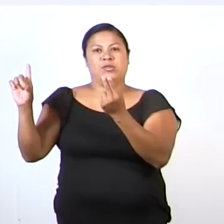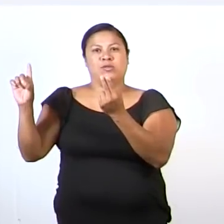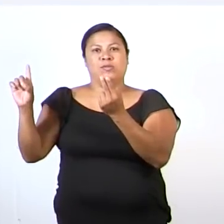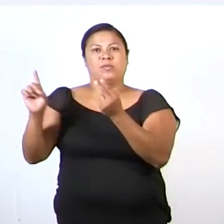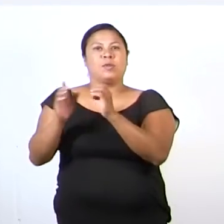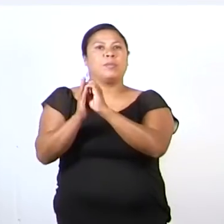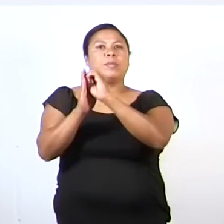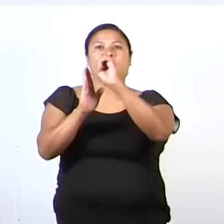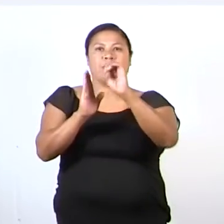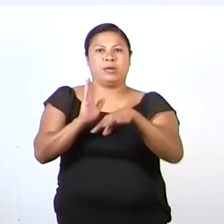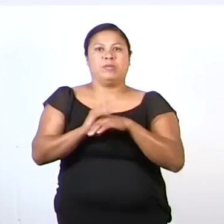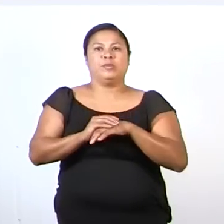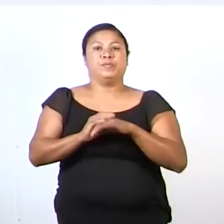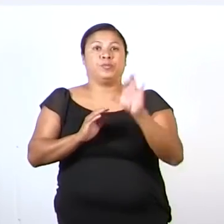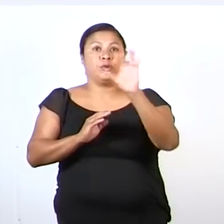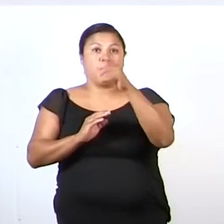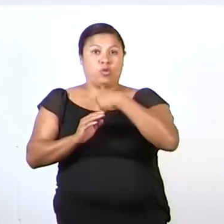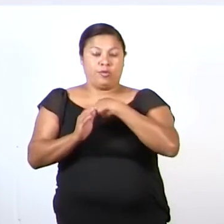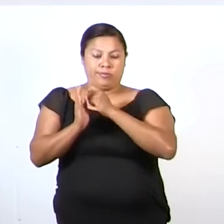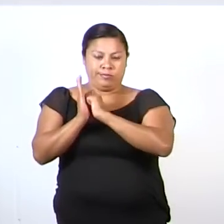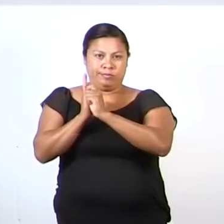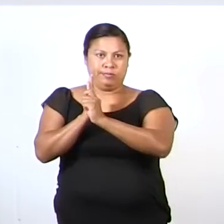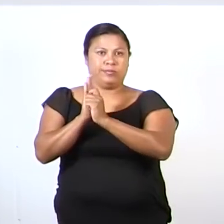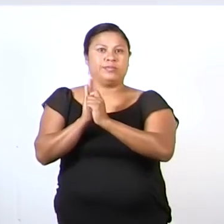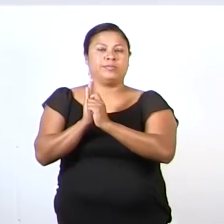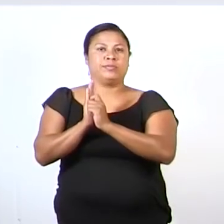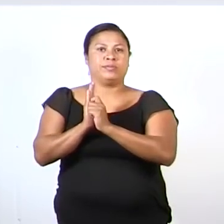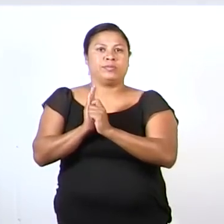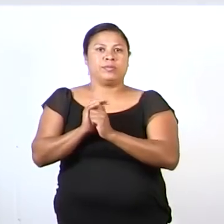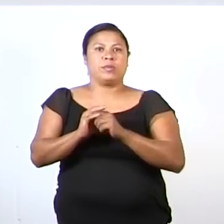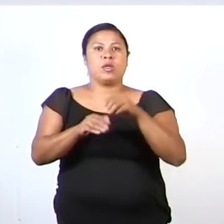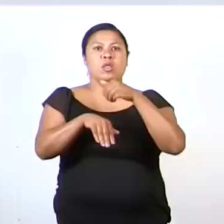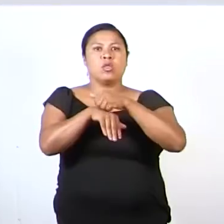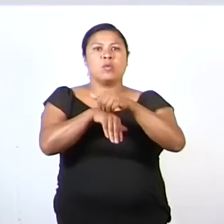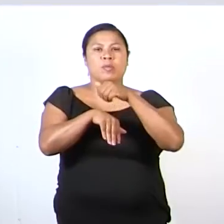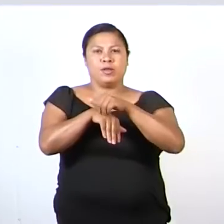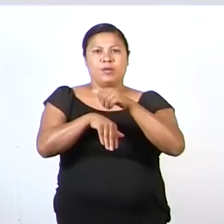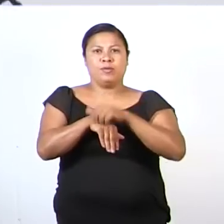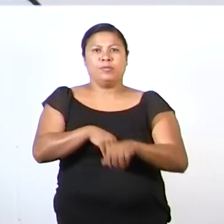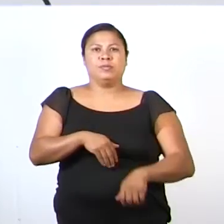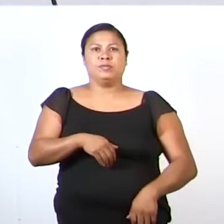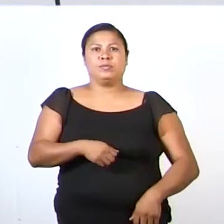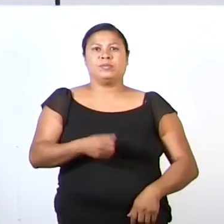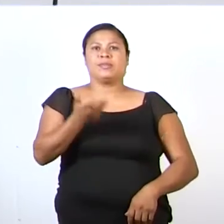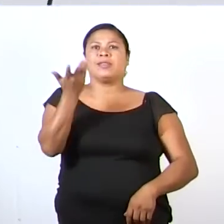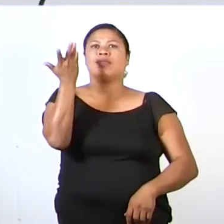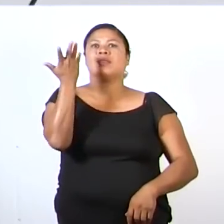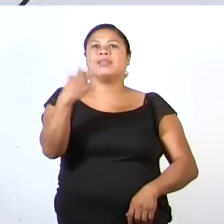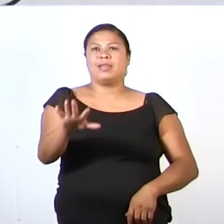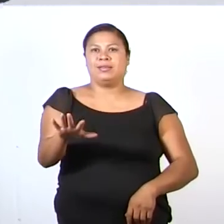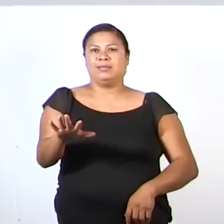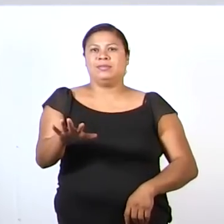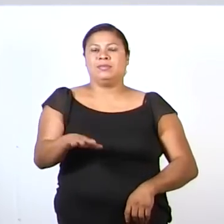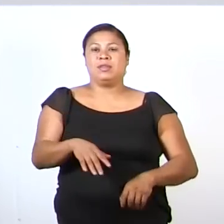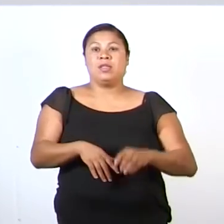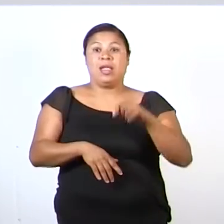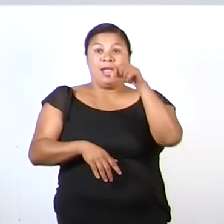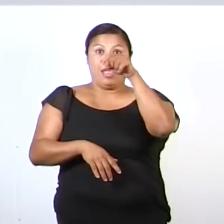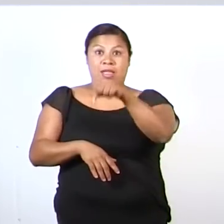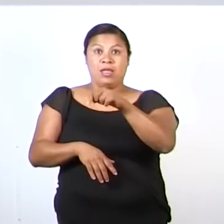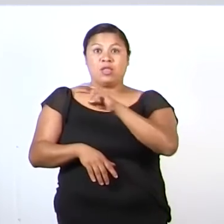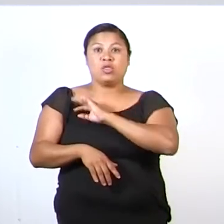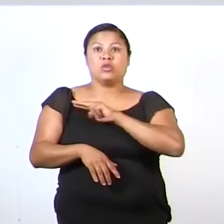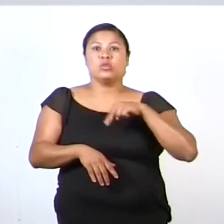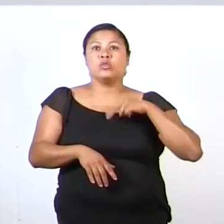decir, cuando yo escribo el número diez. Ahí nos ayuda a